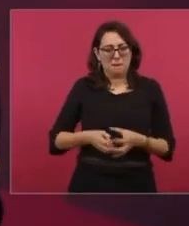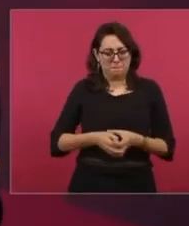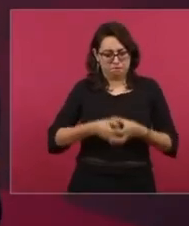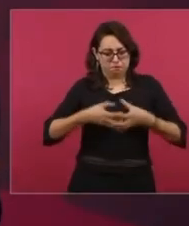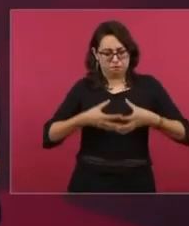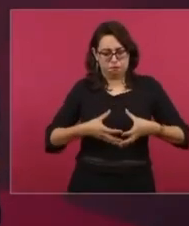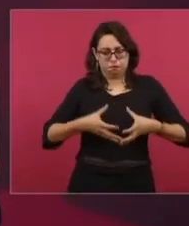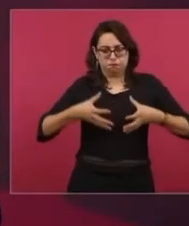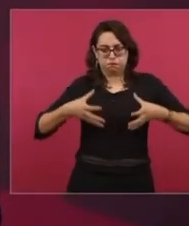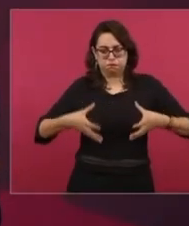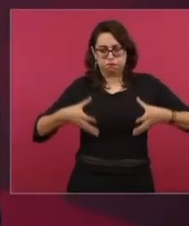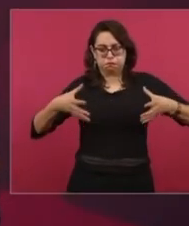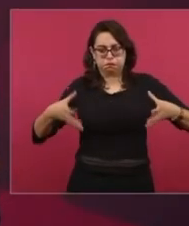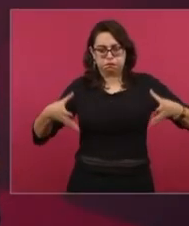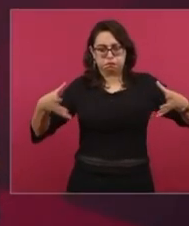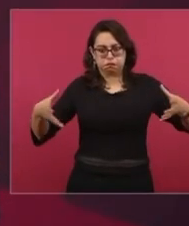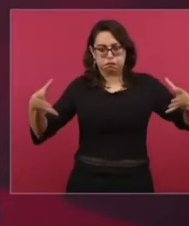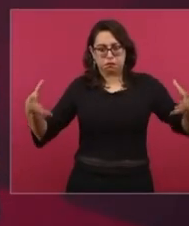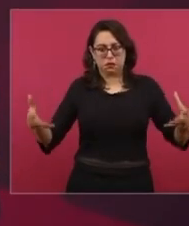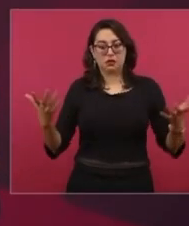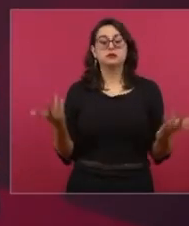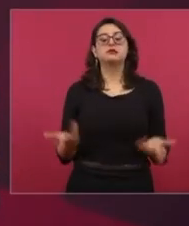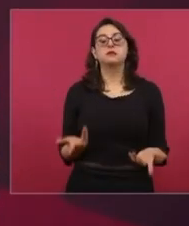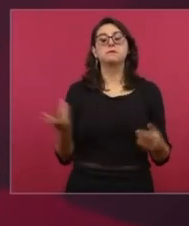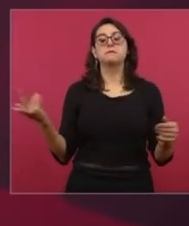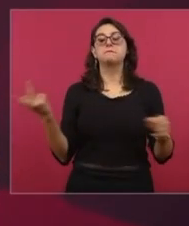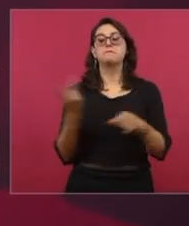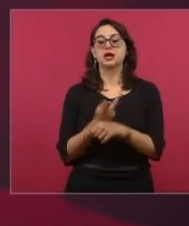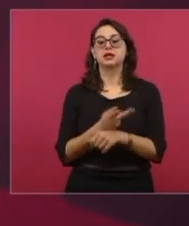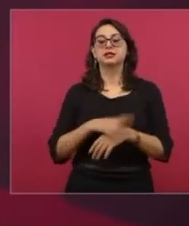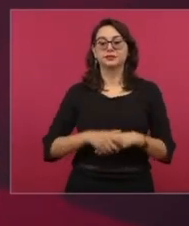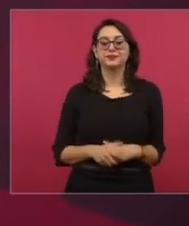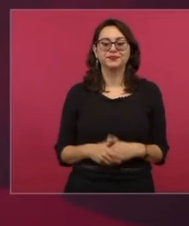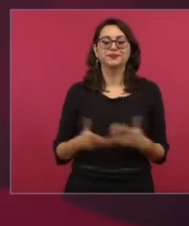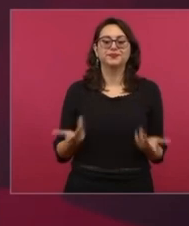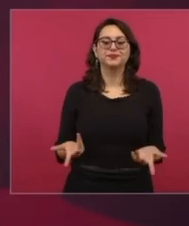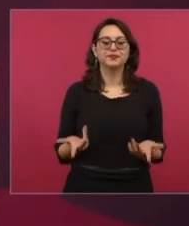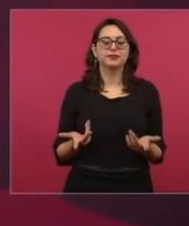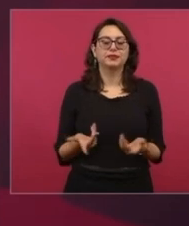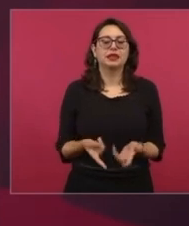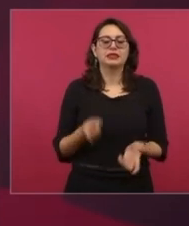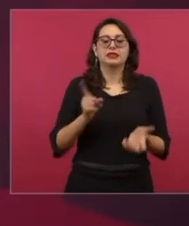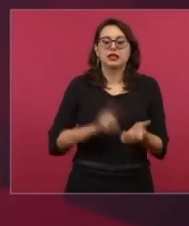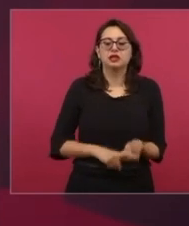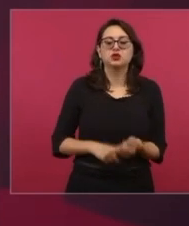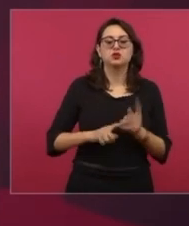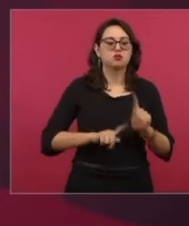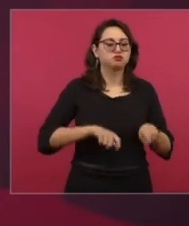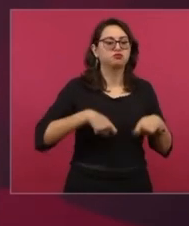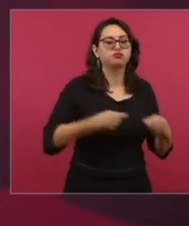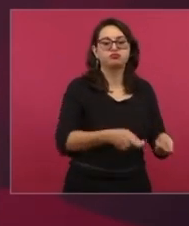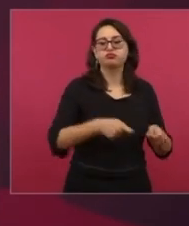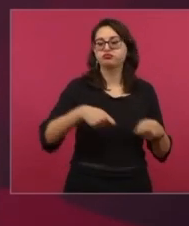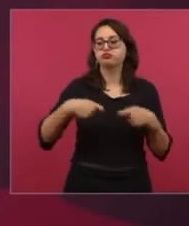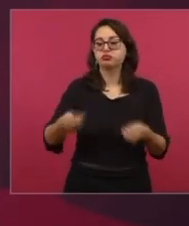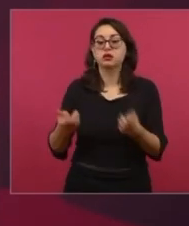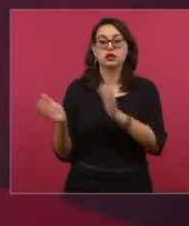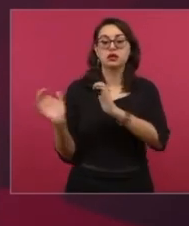era para dar empleo, ocupación a